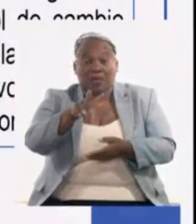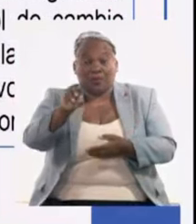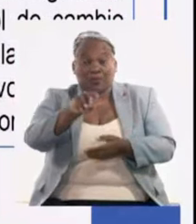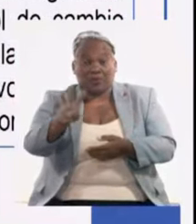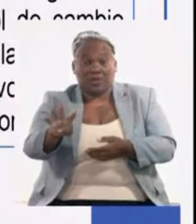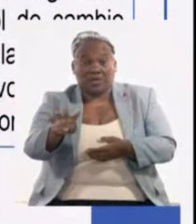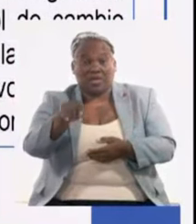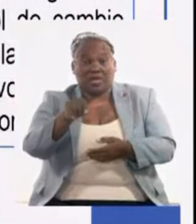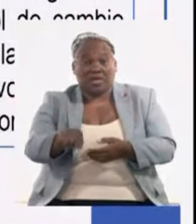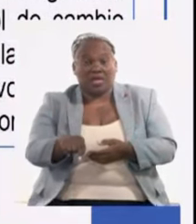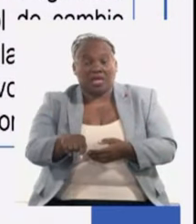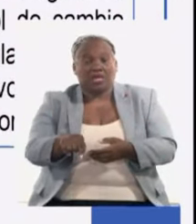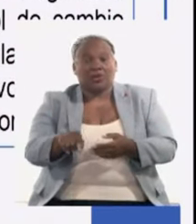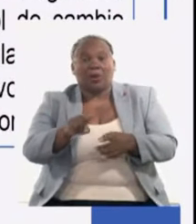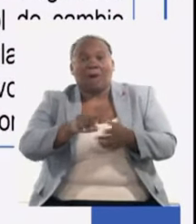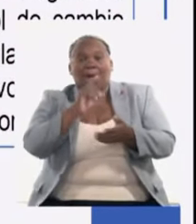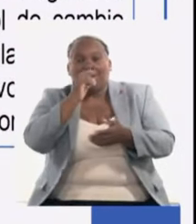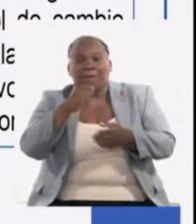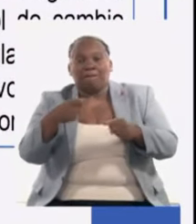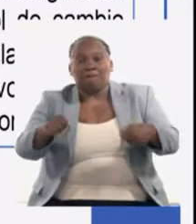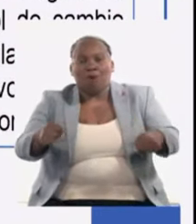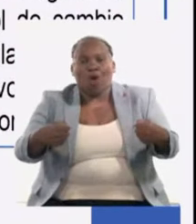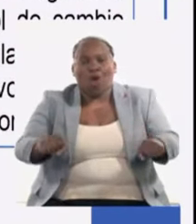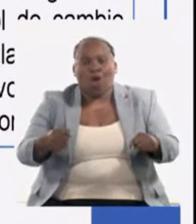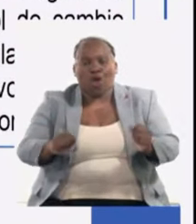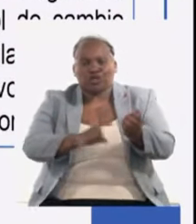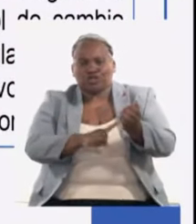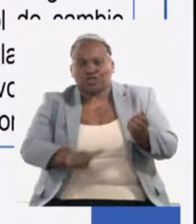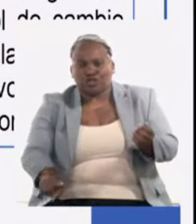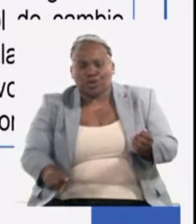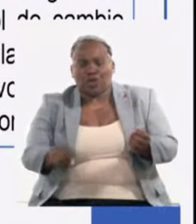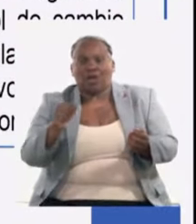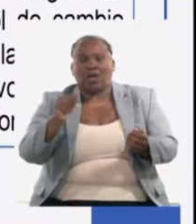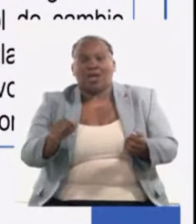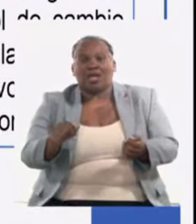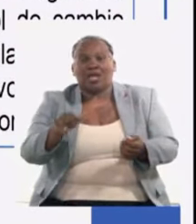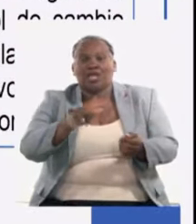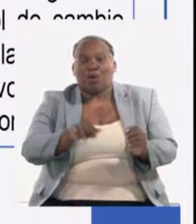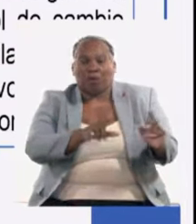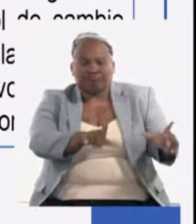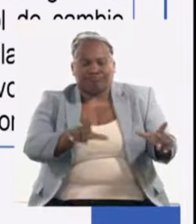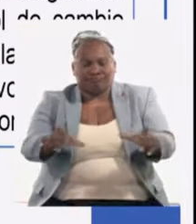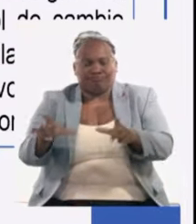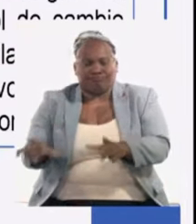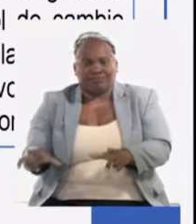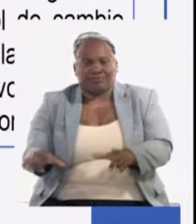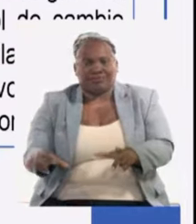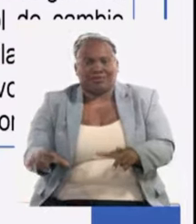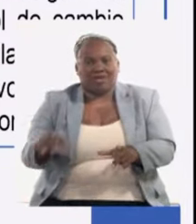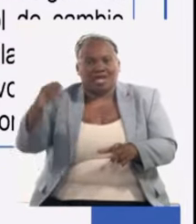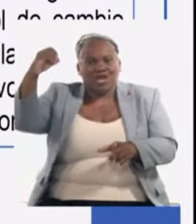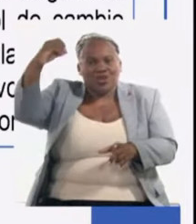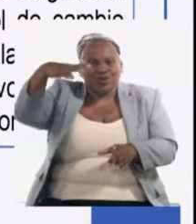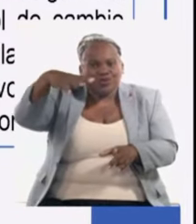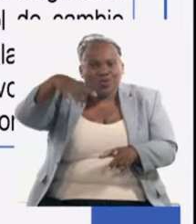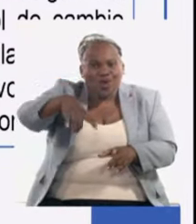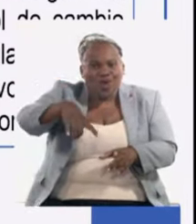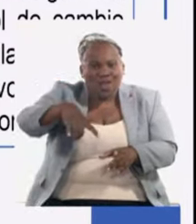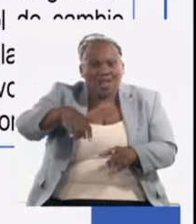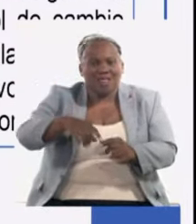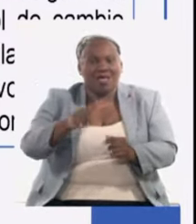de barras palanquillas motos eléctricas que tienen una alta demanda módulos fotovoltaicos bueno ahí están pero todo ello depende de